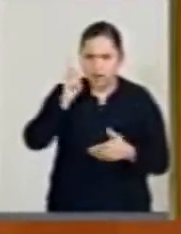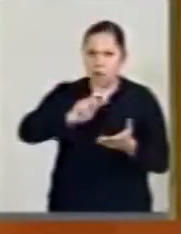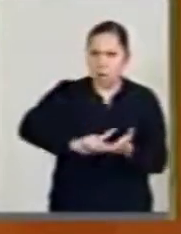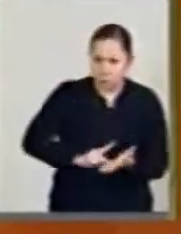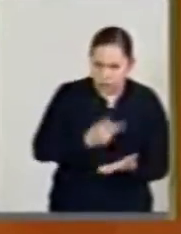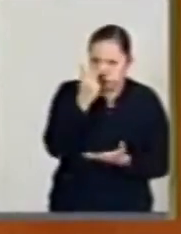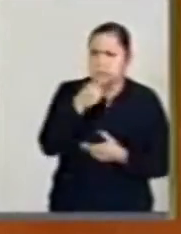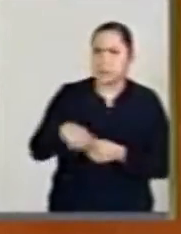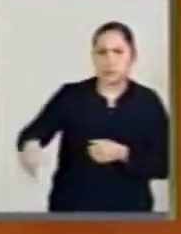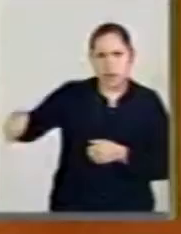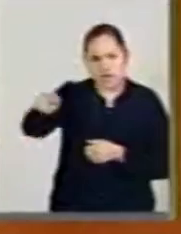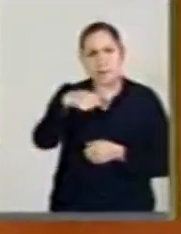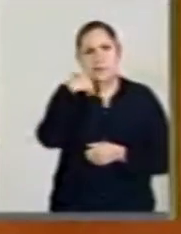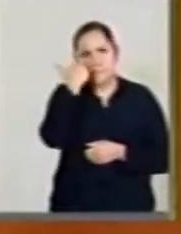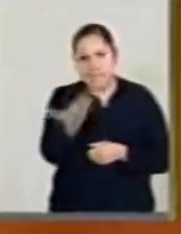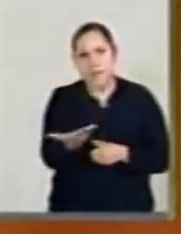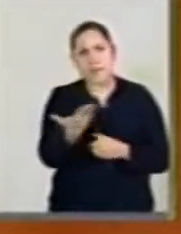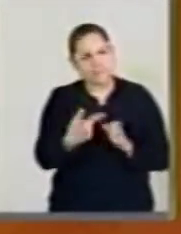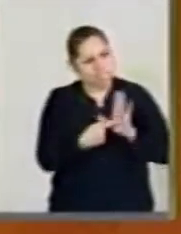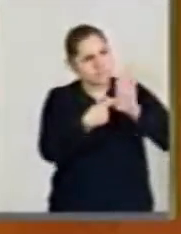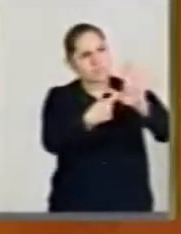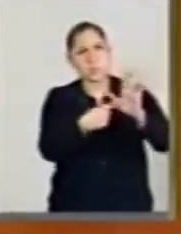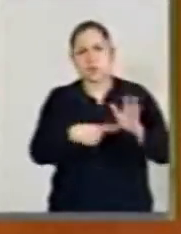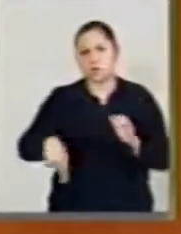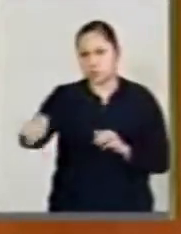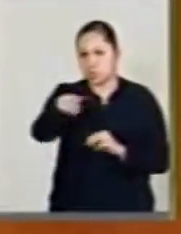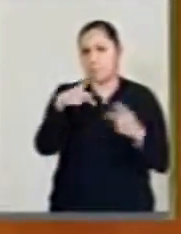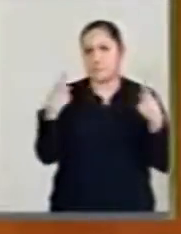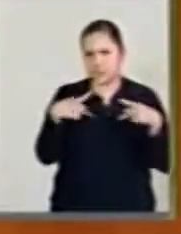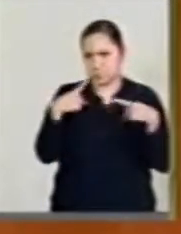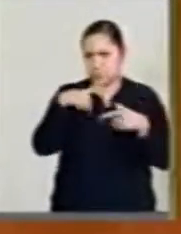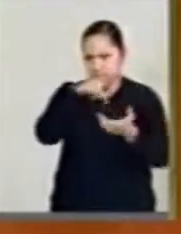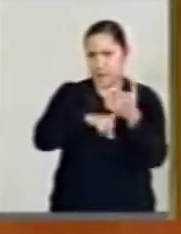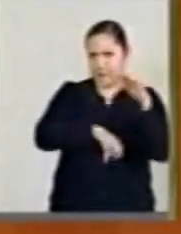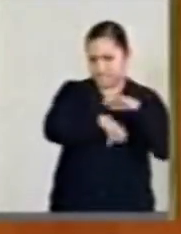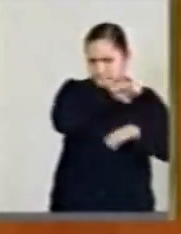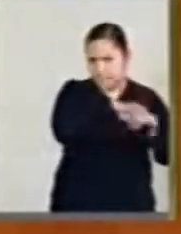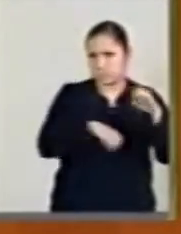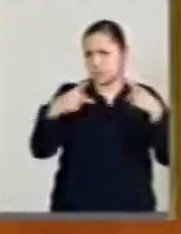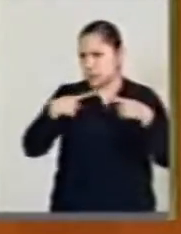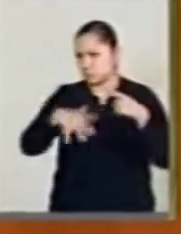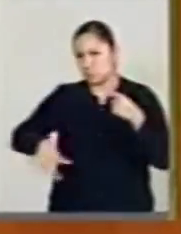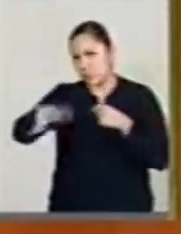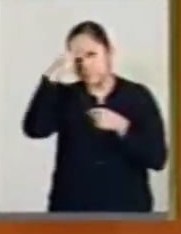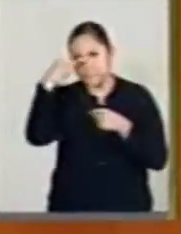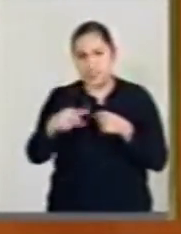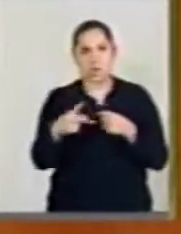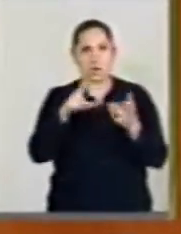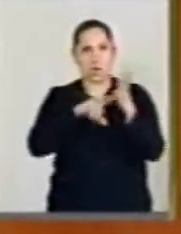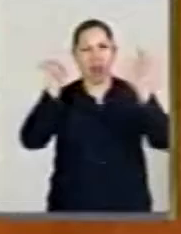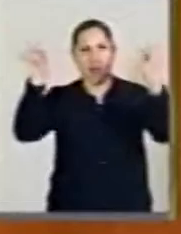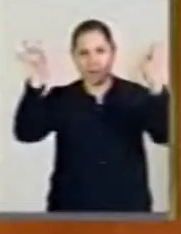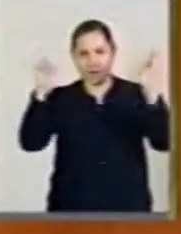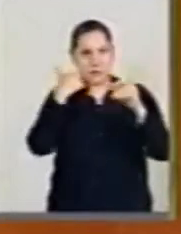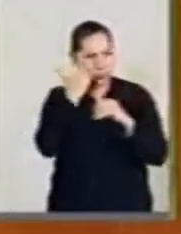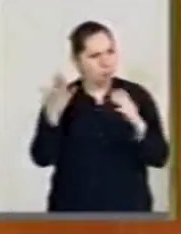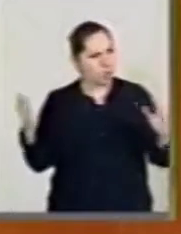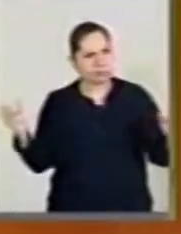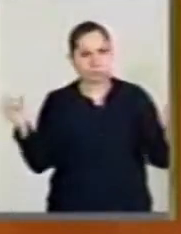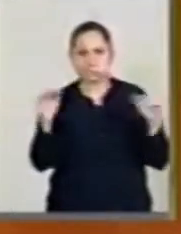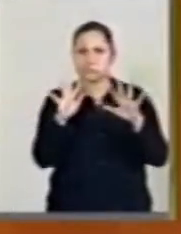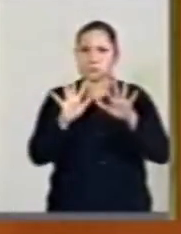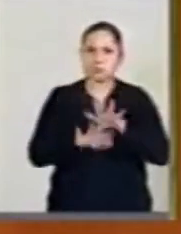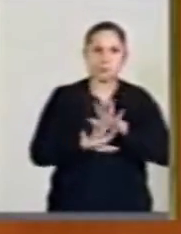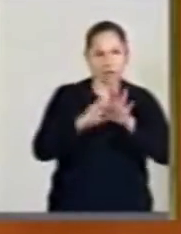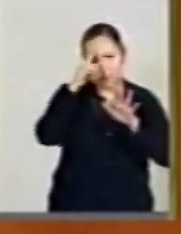volver a verlos manifestarse en el ángeles a los empresarios y a los ciudadanos, pero para mejorar a la clase política, no nada